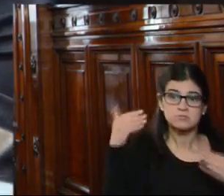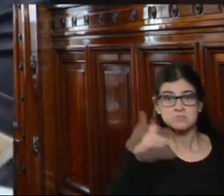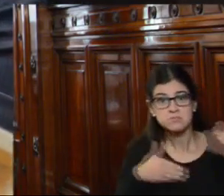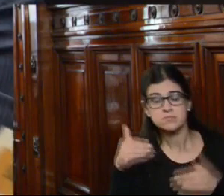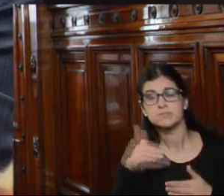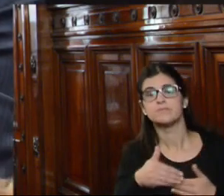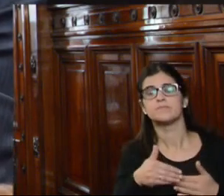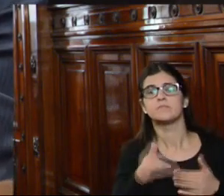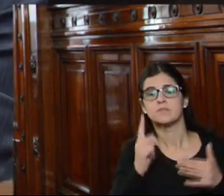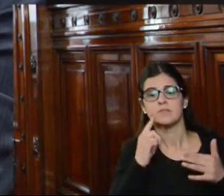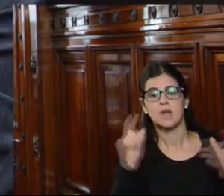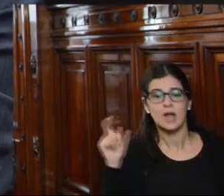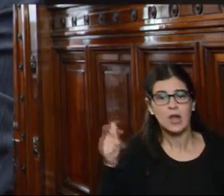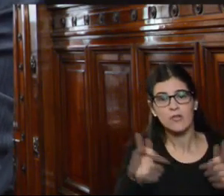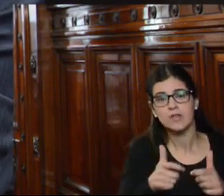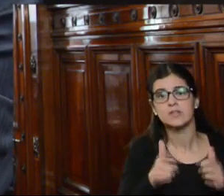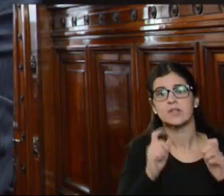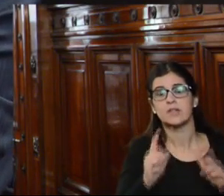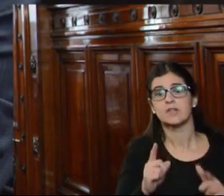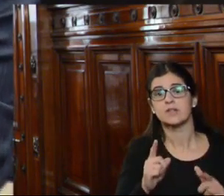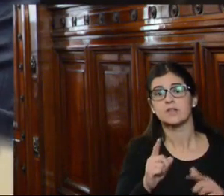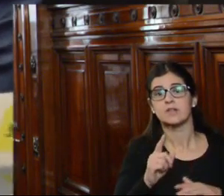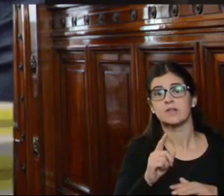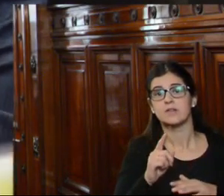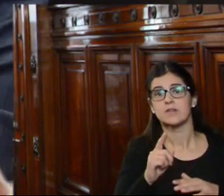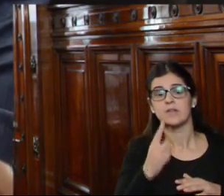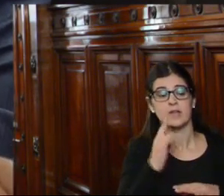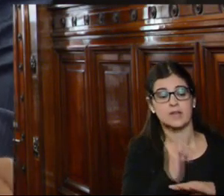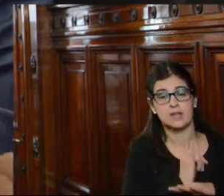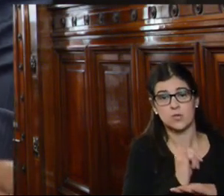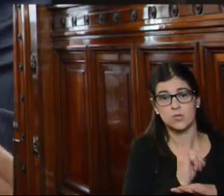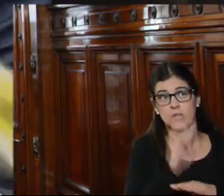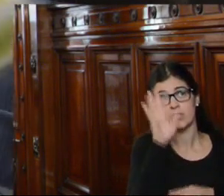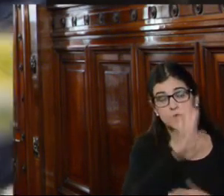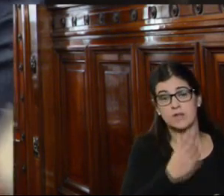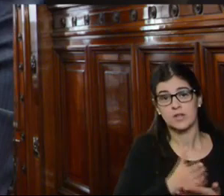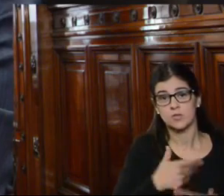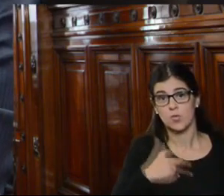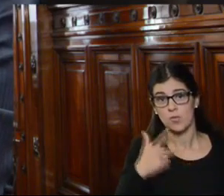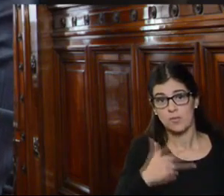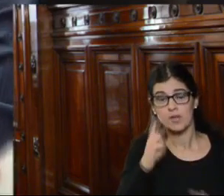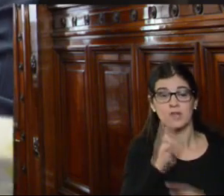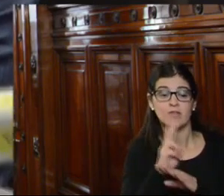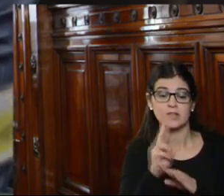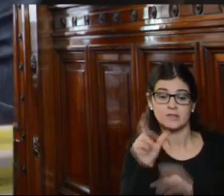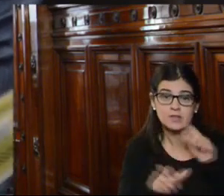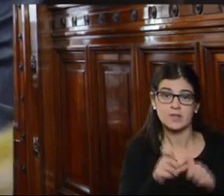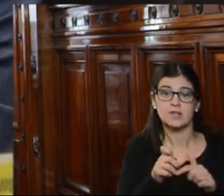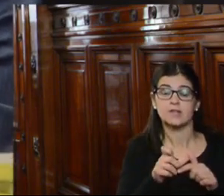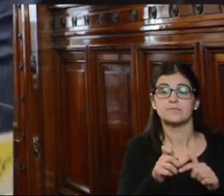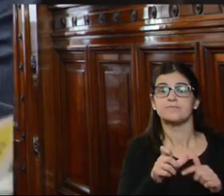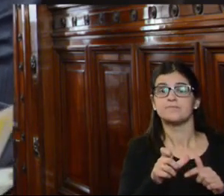a la audiencia tanto de parte de la Institución Nacional de Derechos Humanos y Defensoría del Pueblo como al Estado